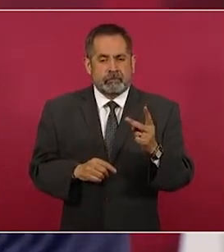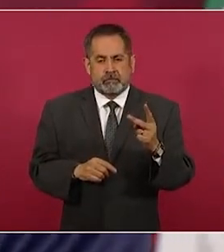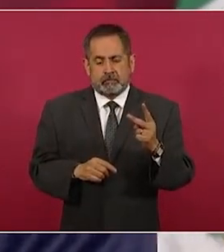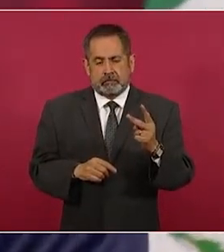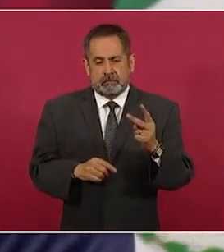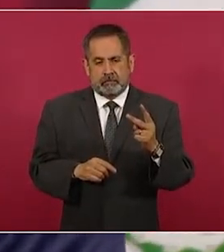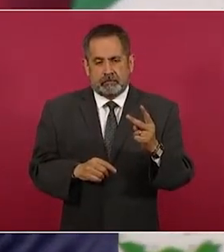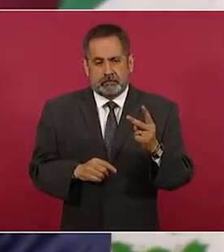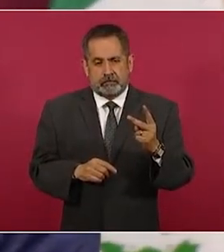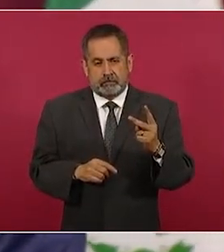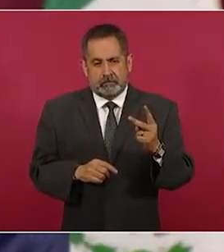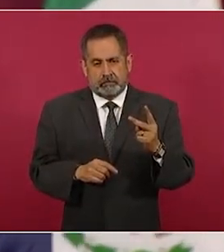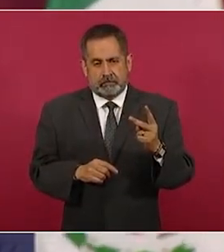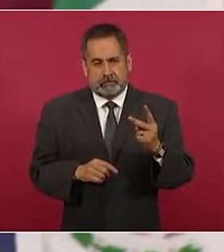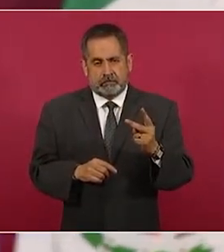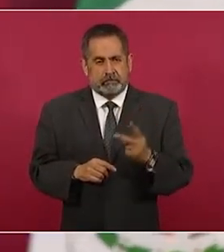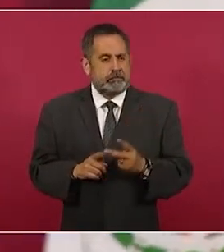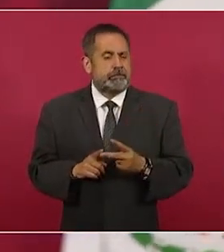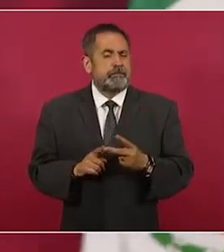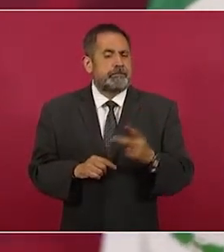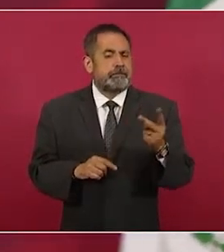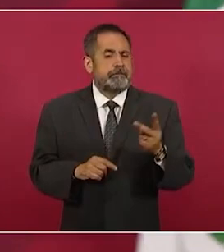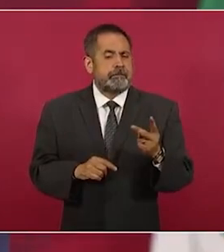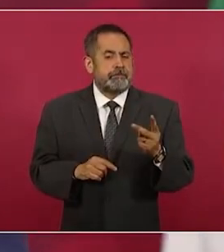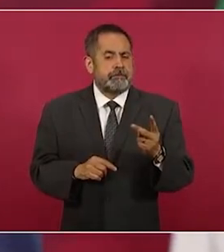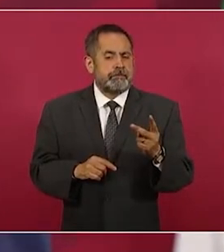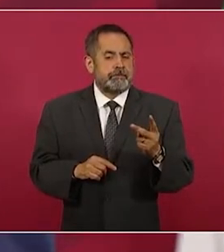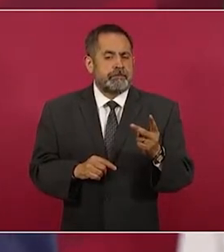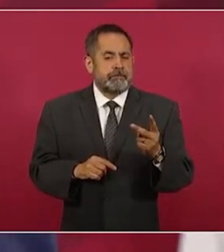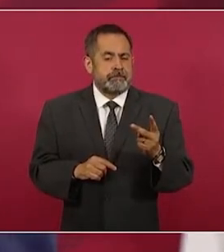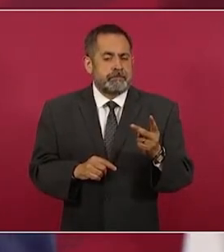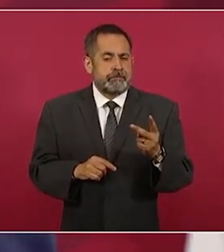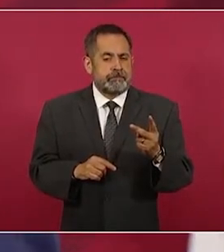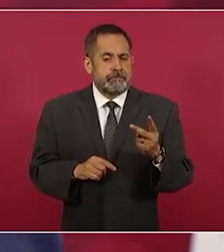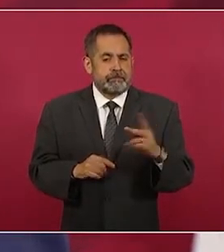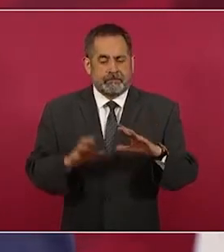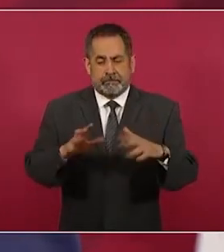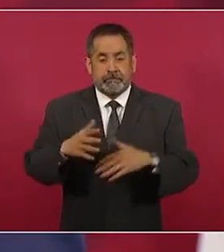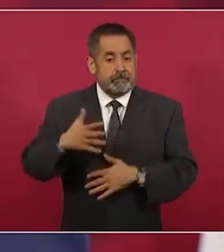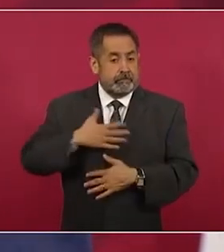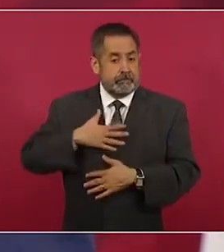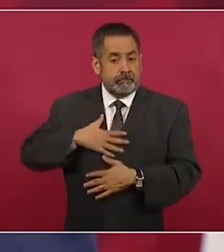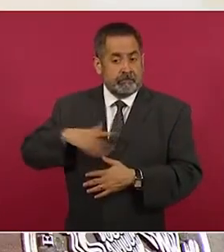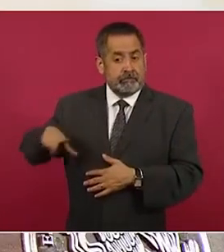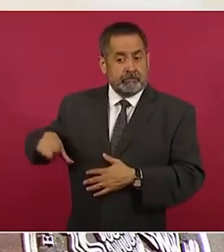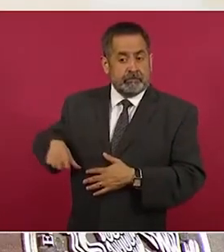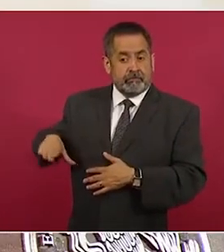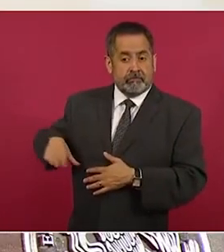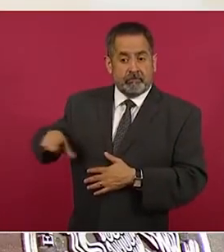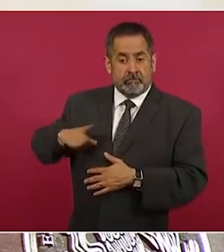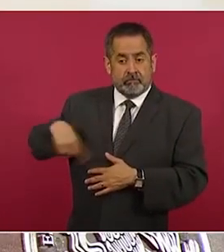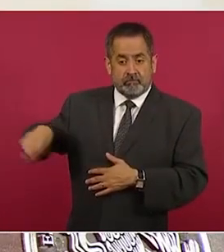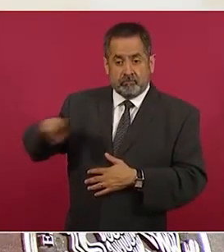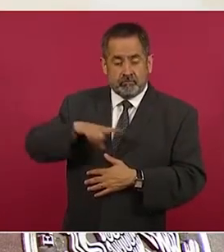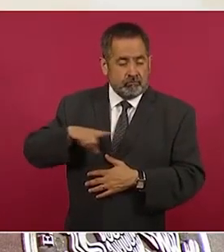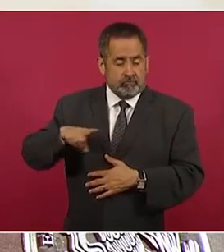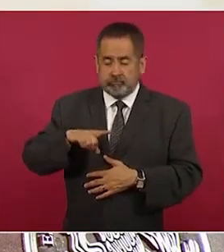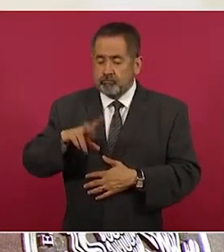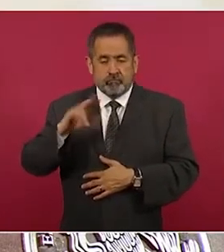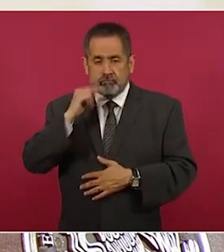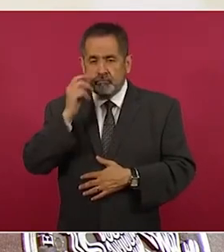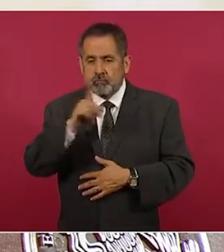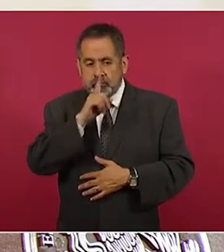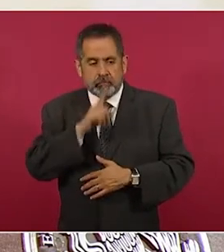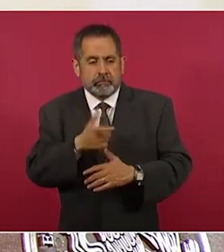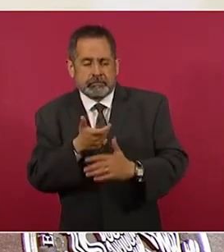no hubiese de parte del gobierno intención de